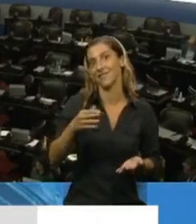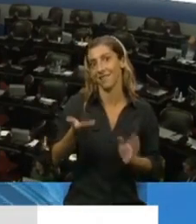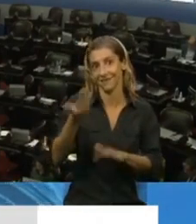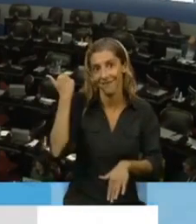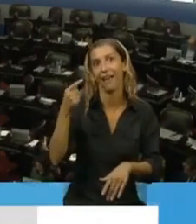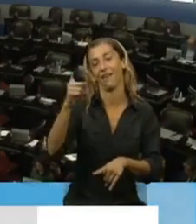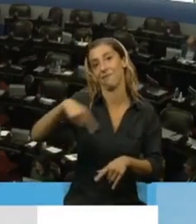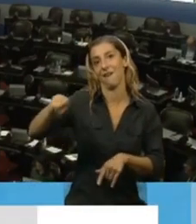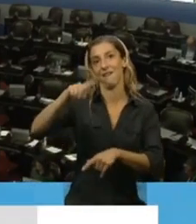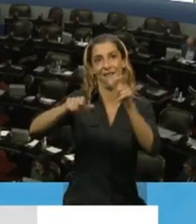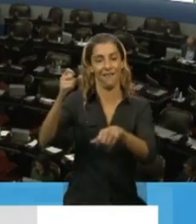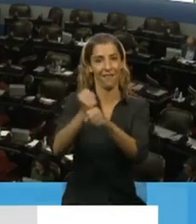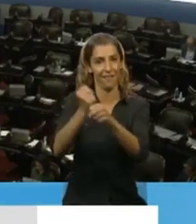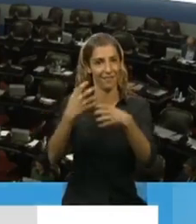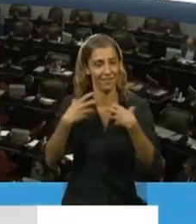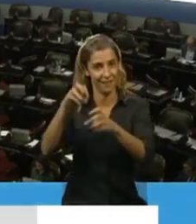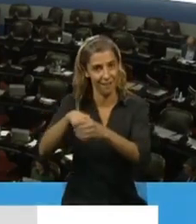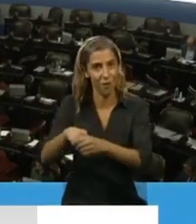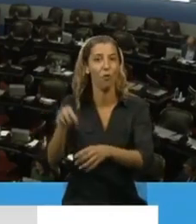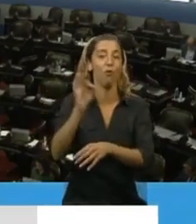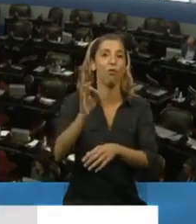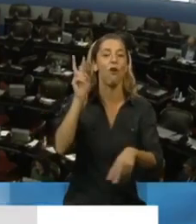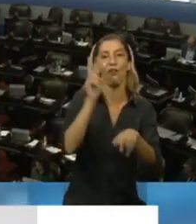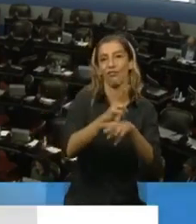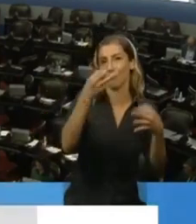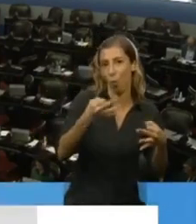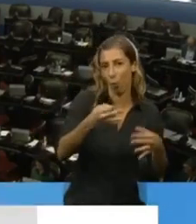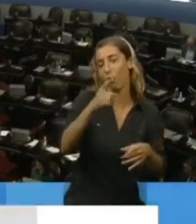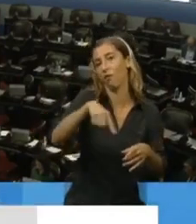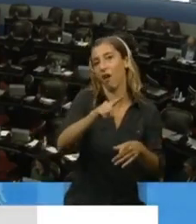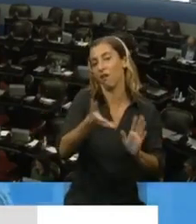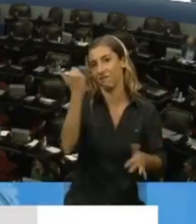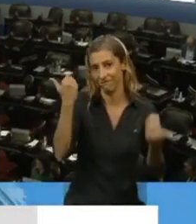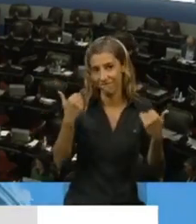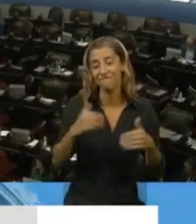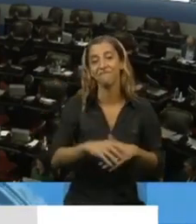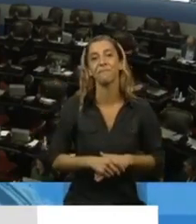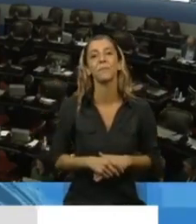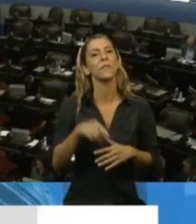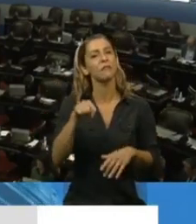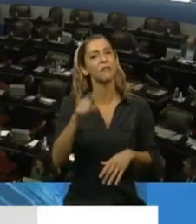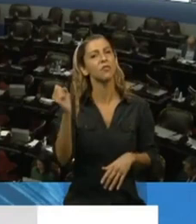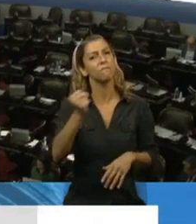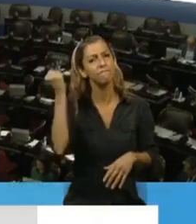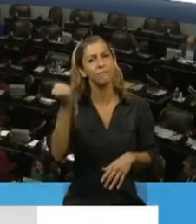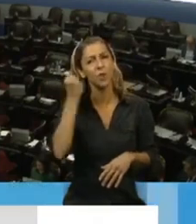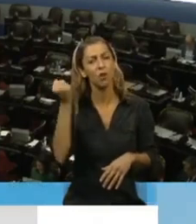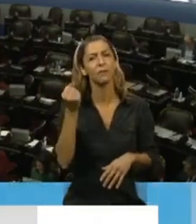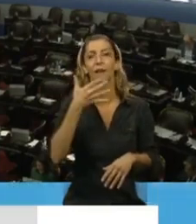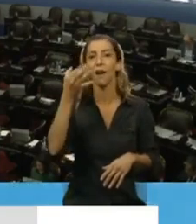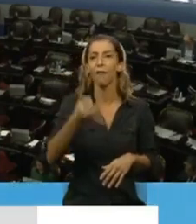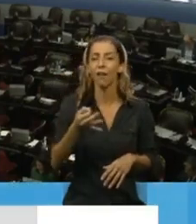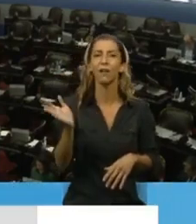sector de las fuerzas de seguridad, que nos parece que es muy importante y es tan importante que en verdad de todos los